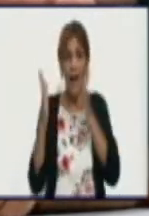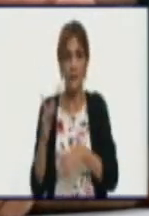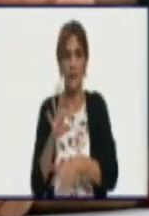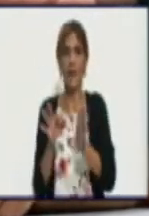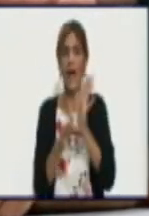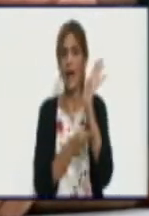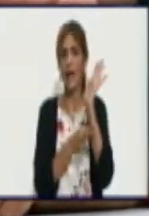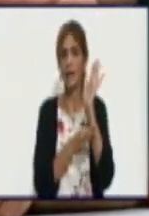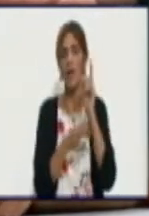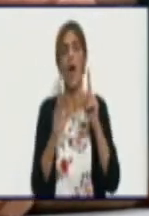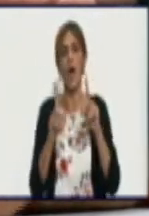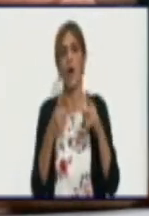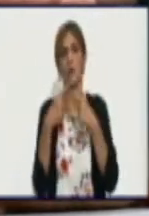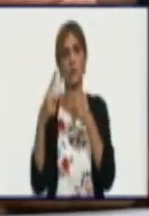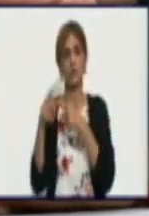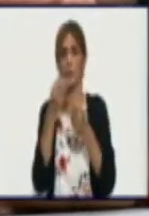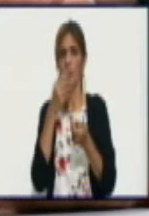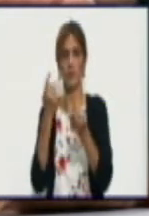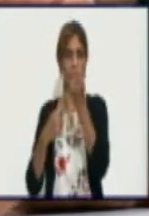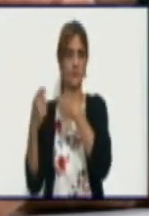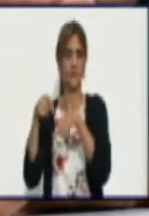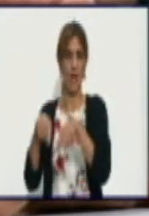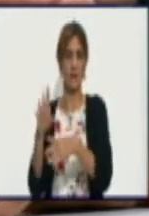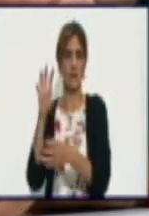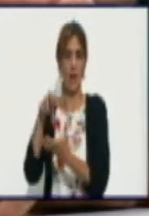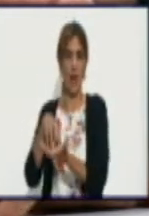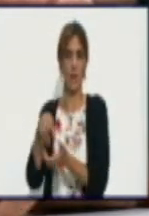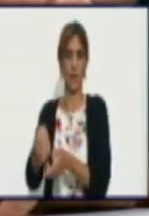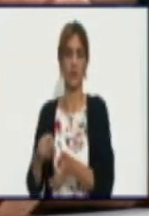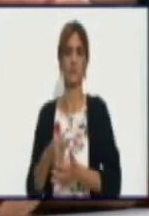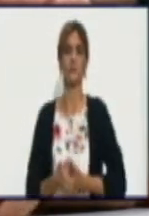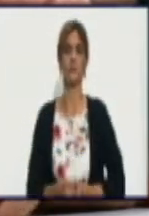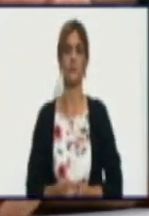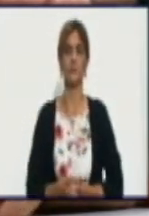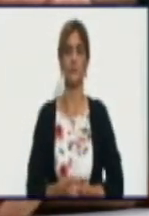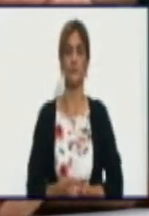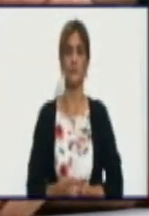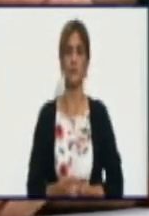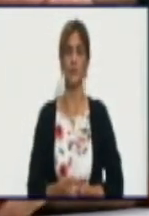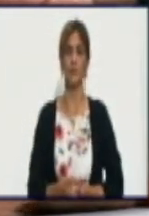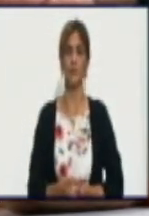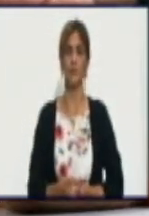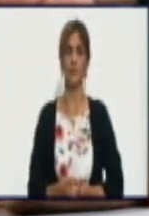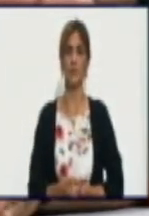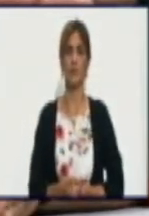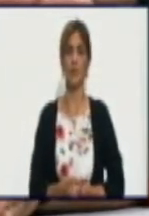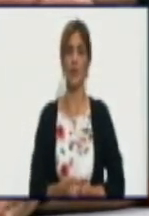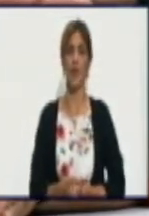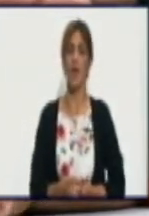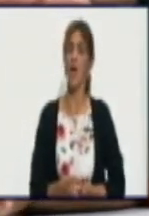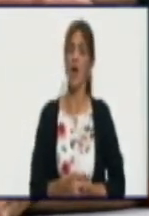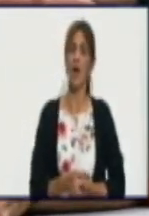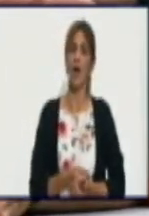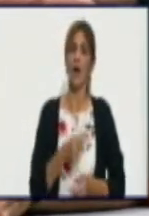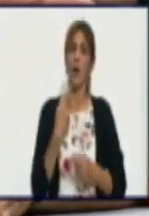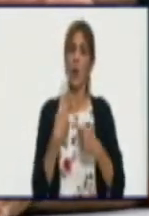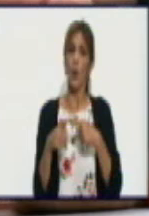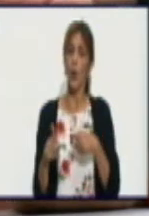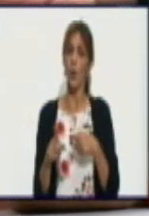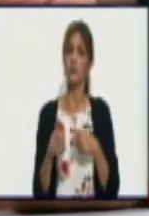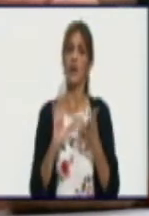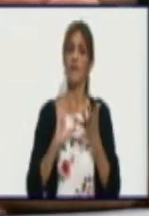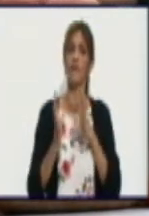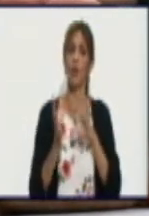red especializada aprobada por los gobiernos municipales, cumpliendo con las regulaciones sanitarias. El productor dice, yo maté un animal,